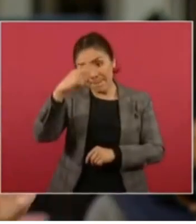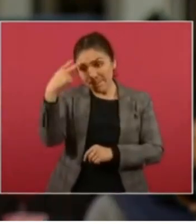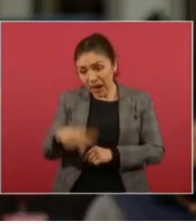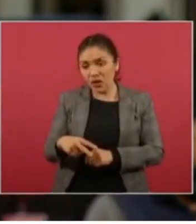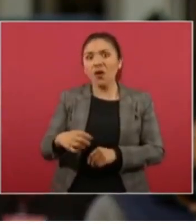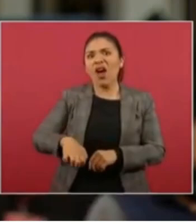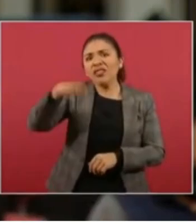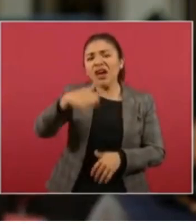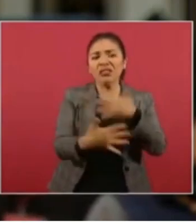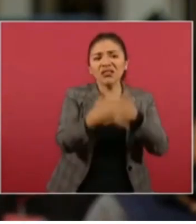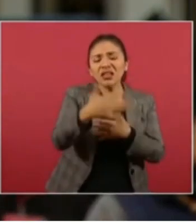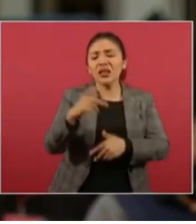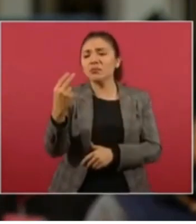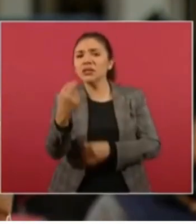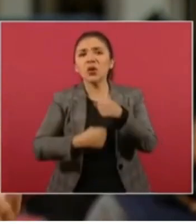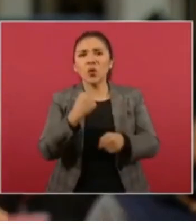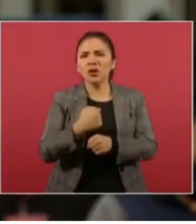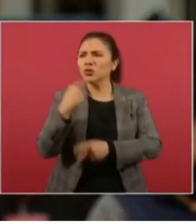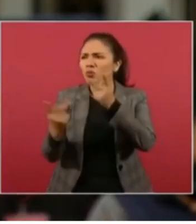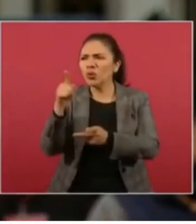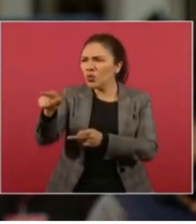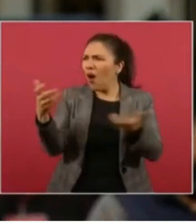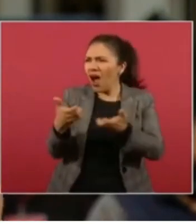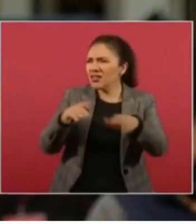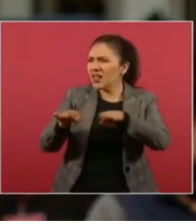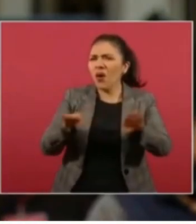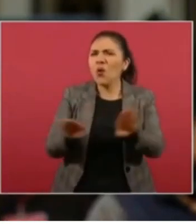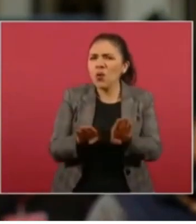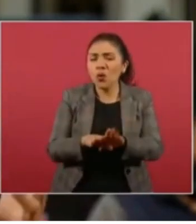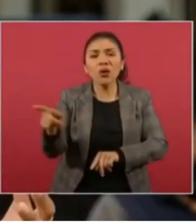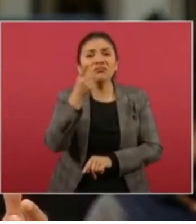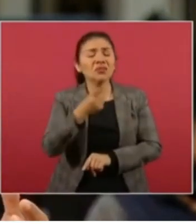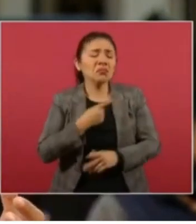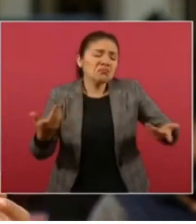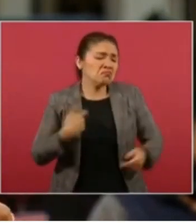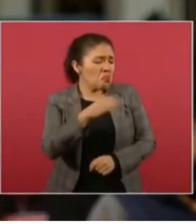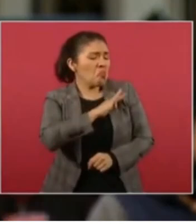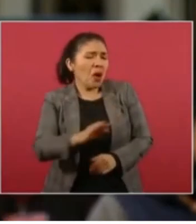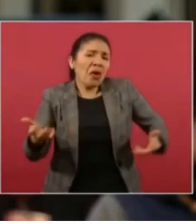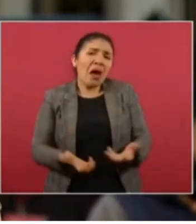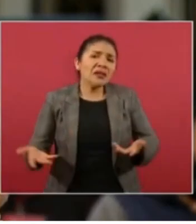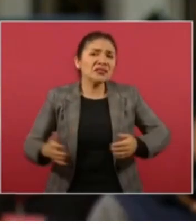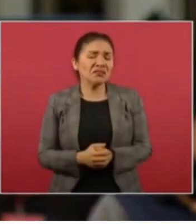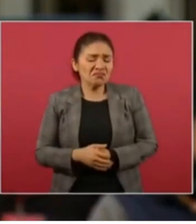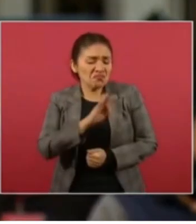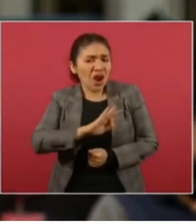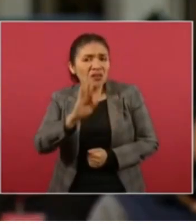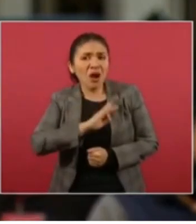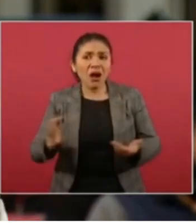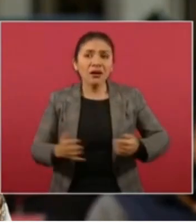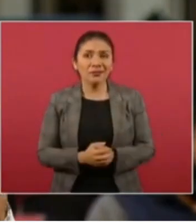15 y 25 años, y le pregunté ¿y cómo lo hacen? Y su respuesta fue porque podemos, porque podemos hacerlo.